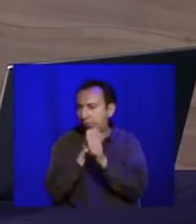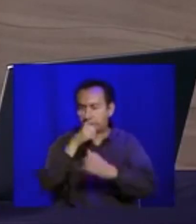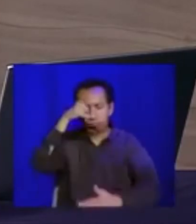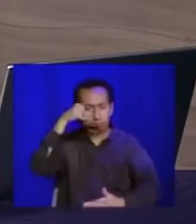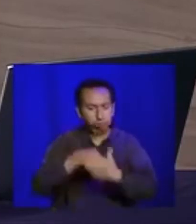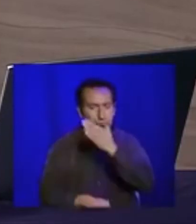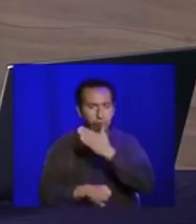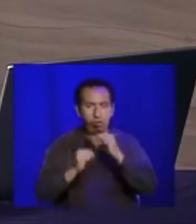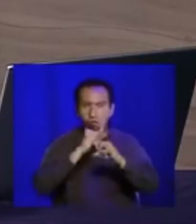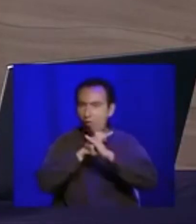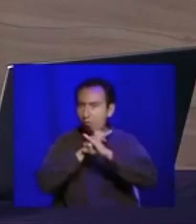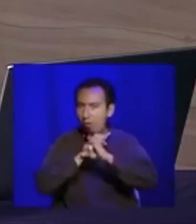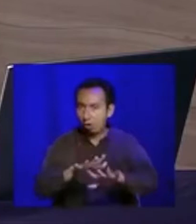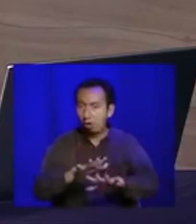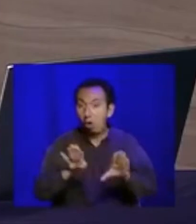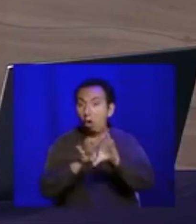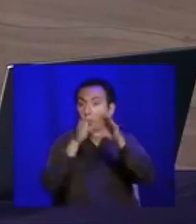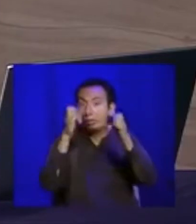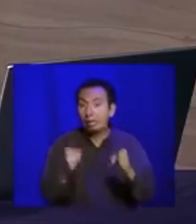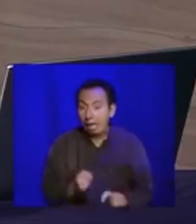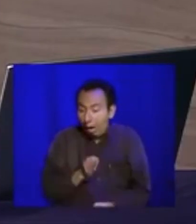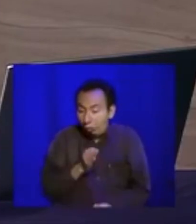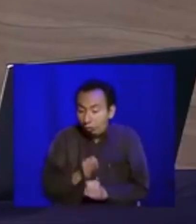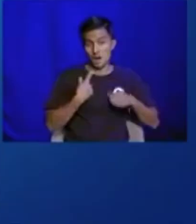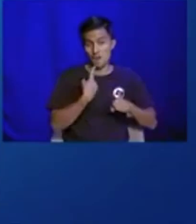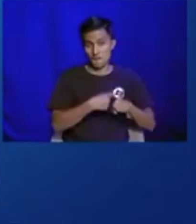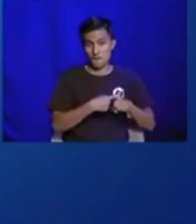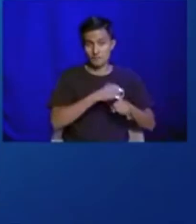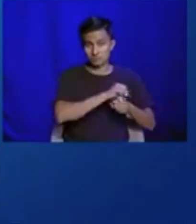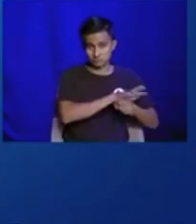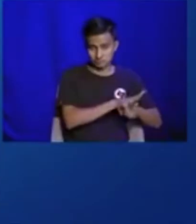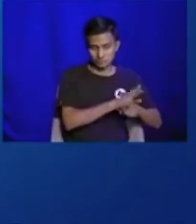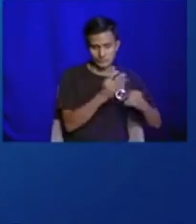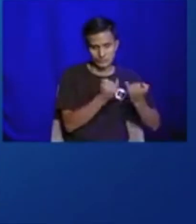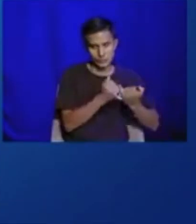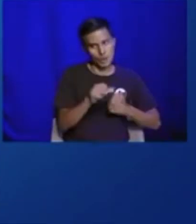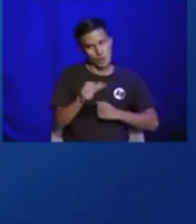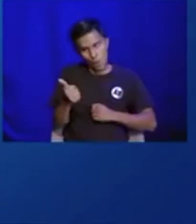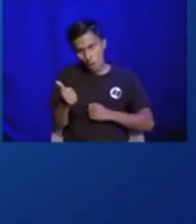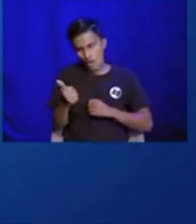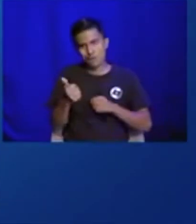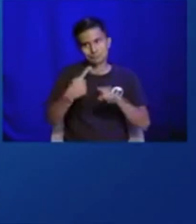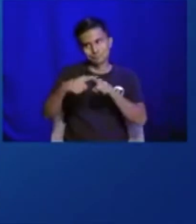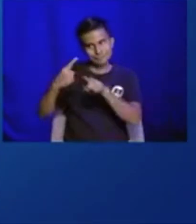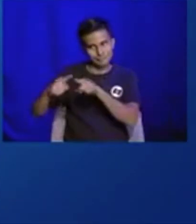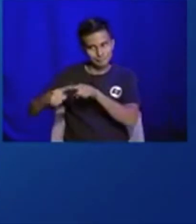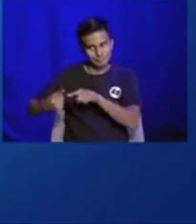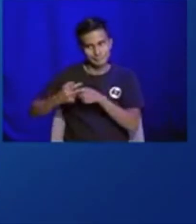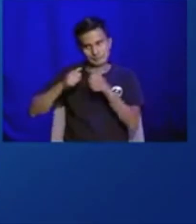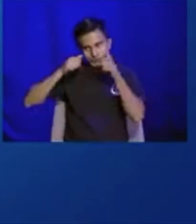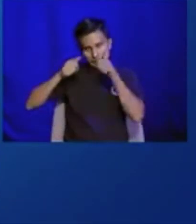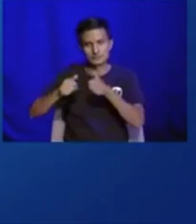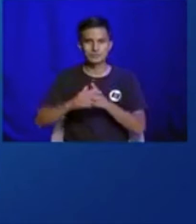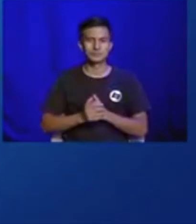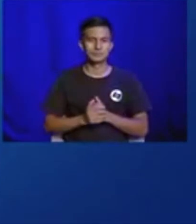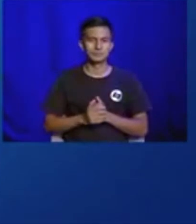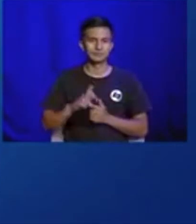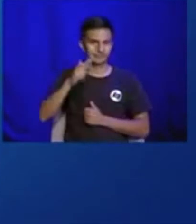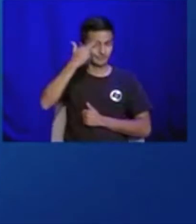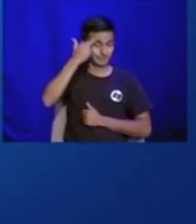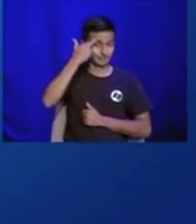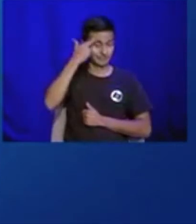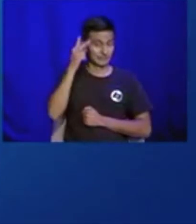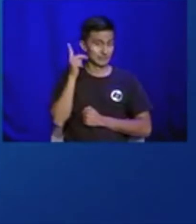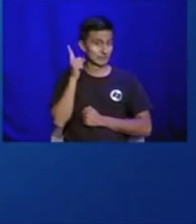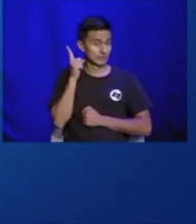información y de actualización del semáforo. Con el cambio naranja en el semáforo de reactivación económica estatal, se le añade a